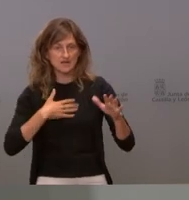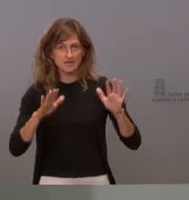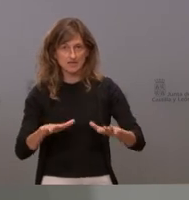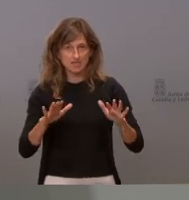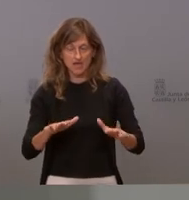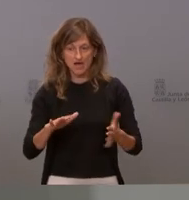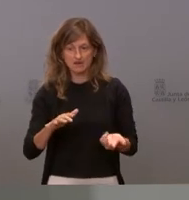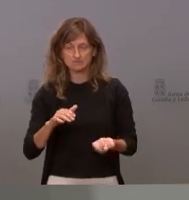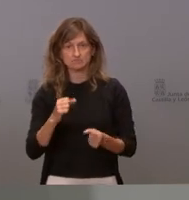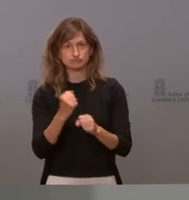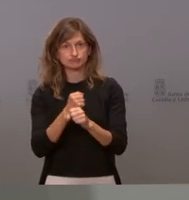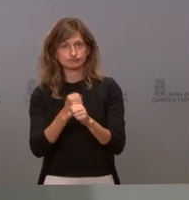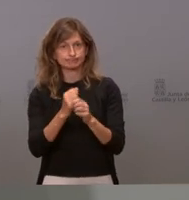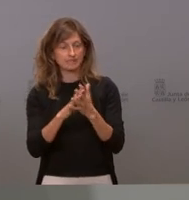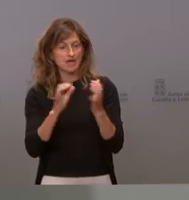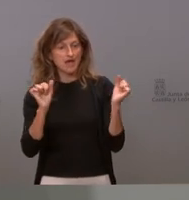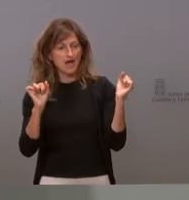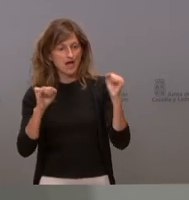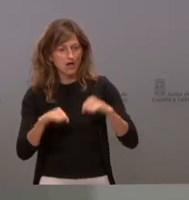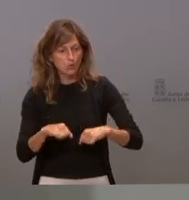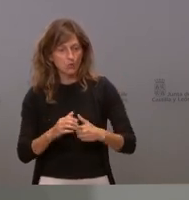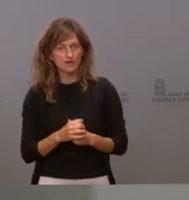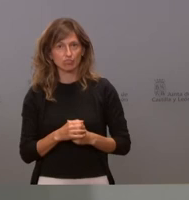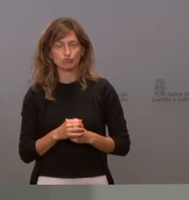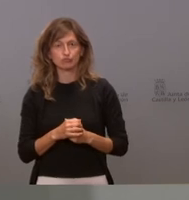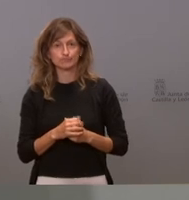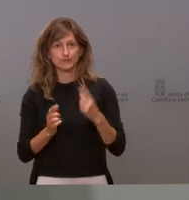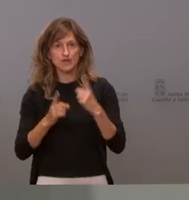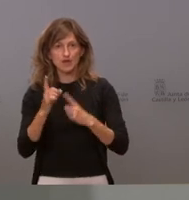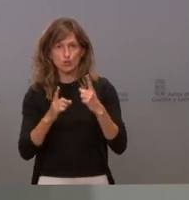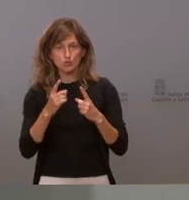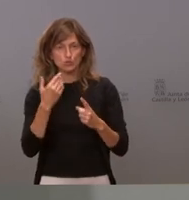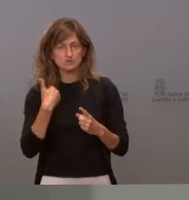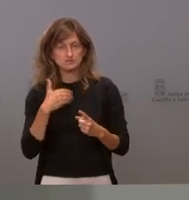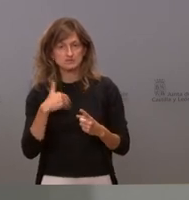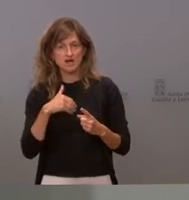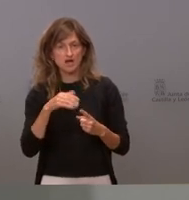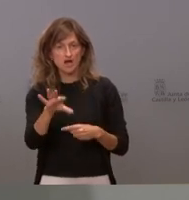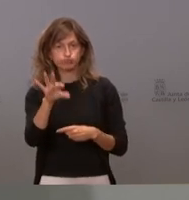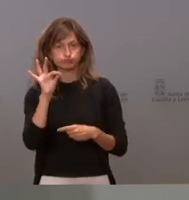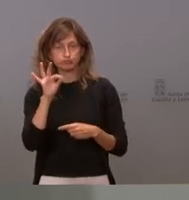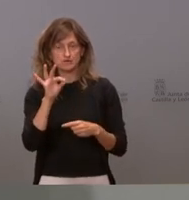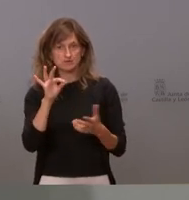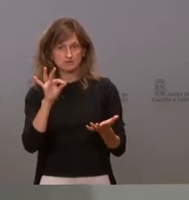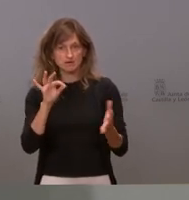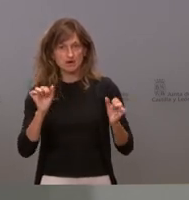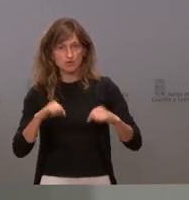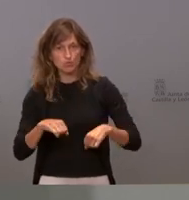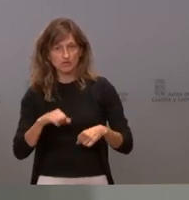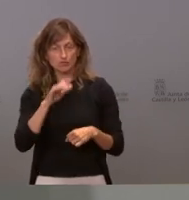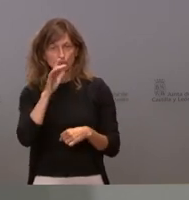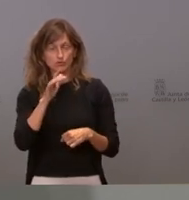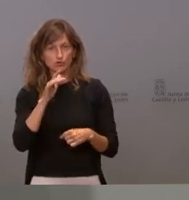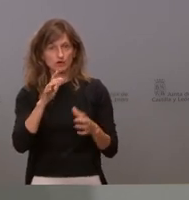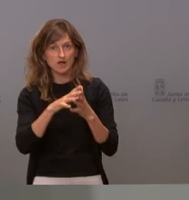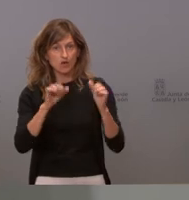trabajadores están de acuerdo de hecho algunos ya se han acogido algunas de las opciones que presenta